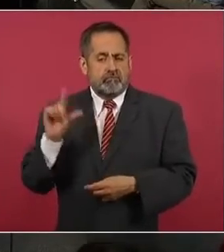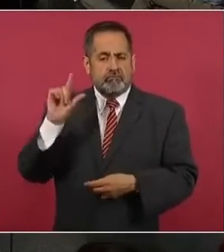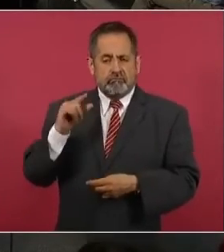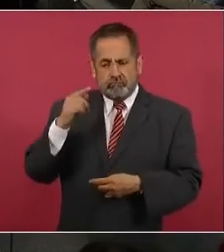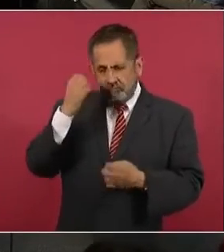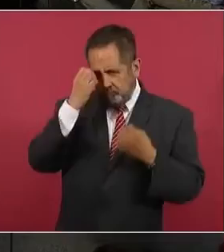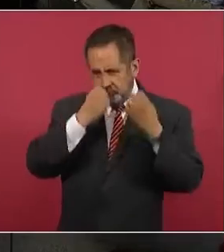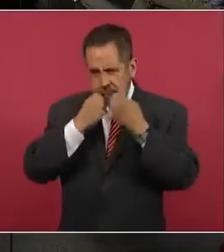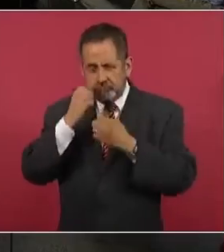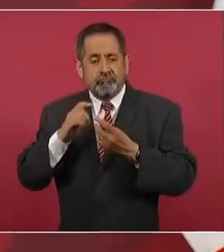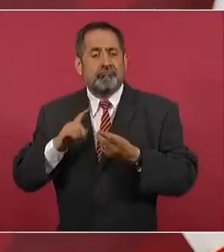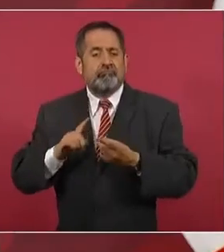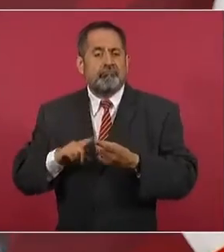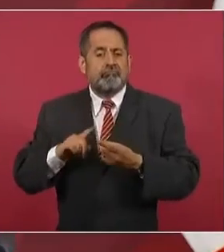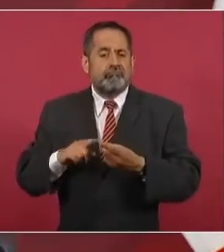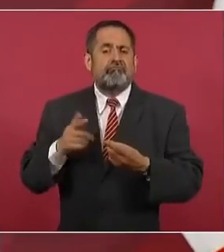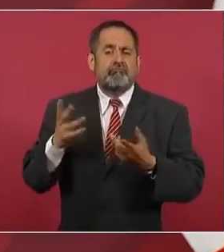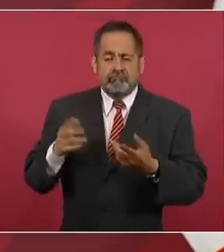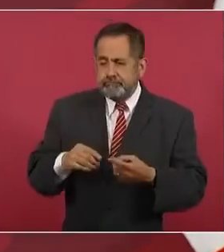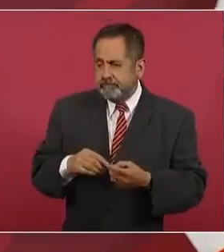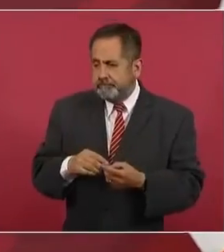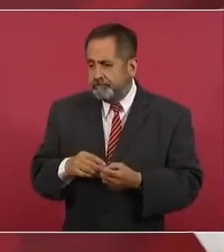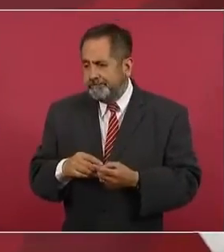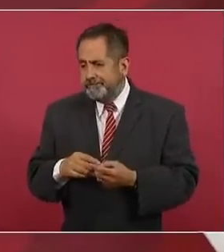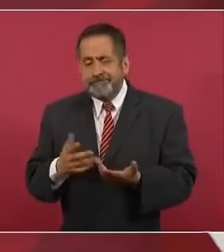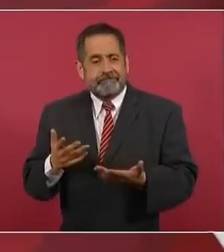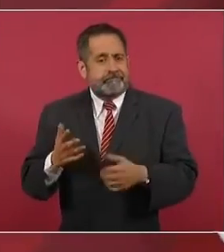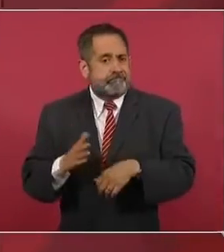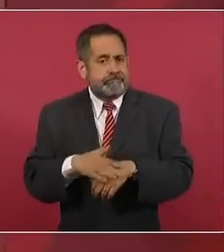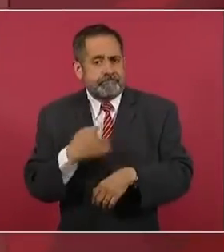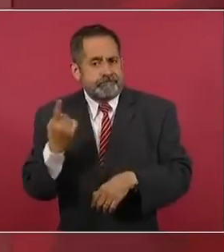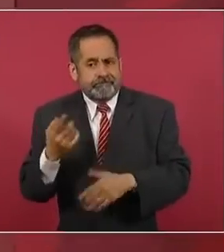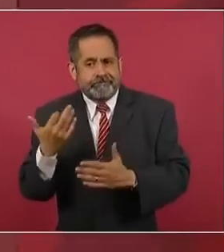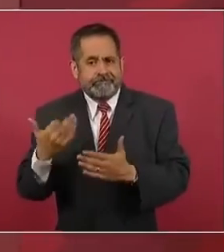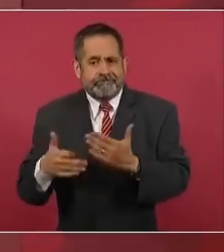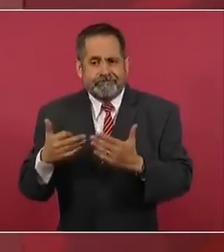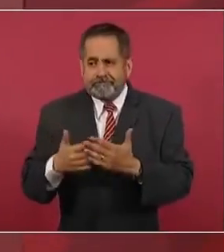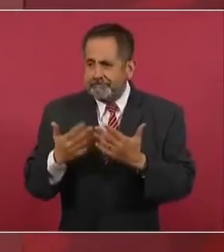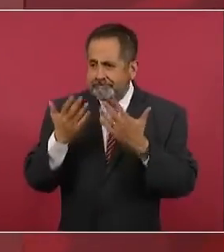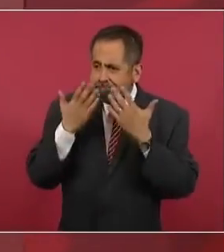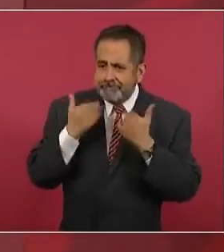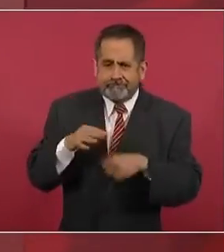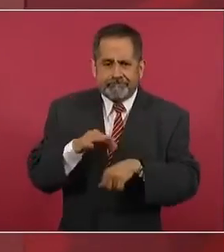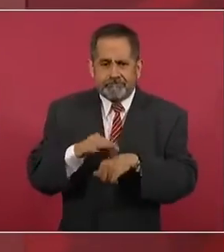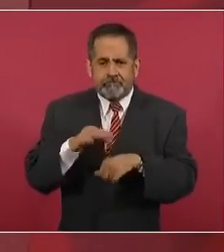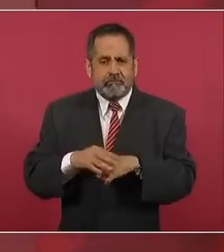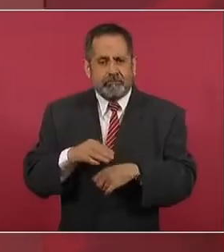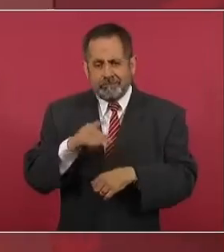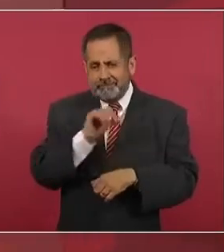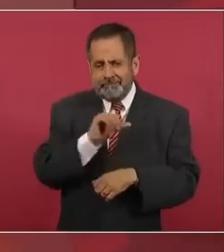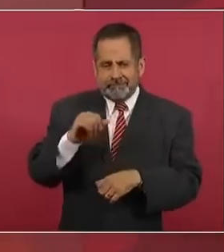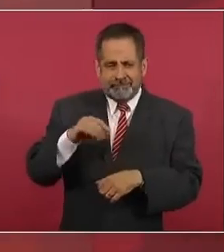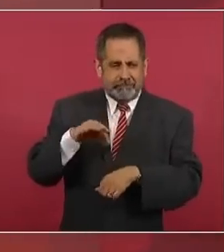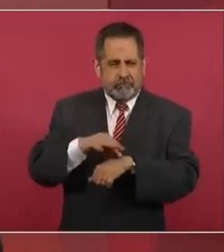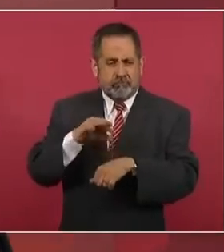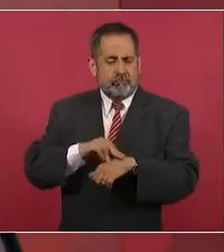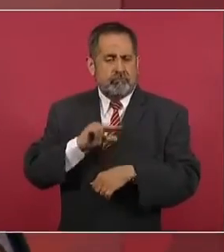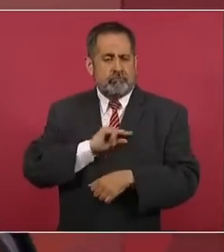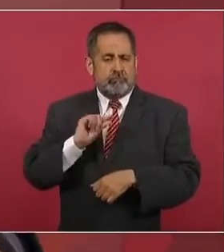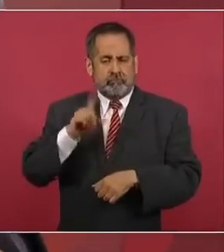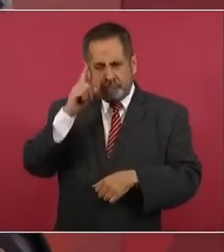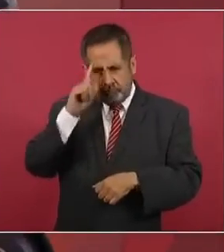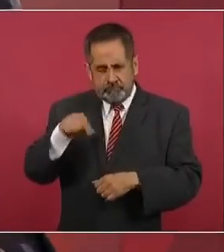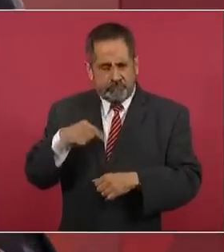faltan, por qué nos faltan los especialistas, por qué no hay pediatras en